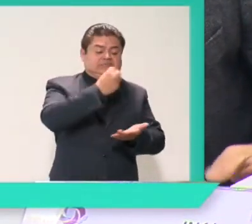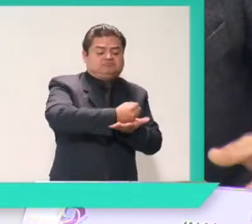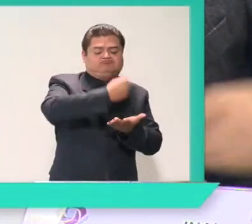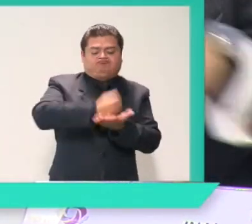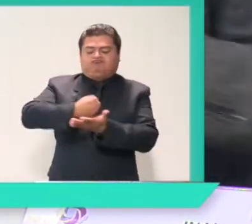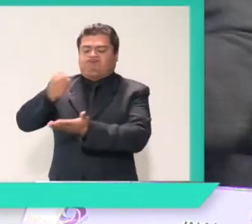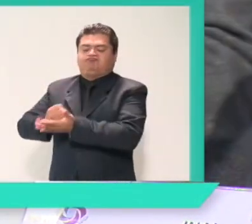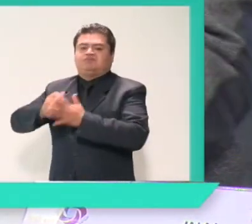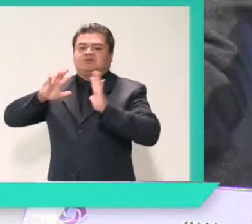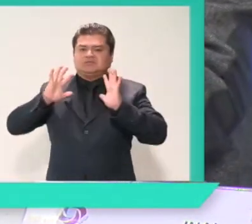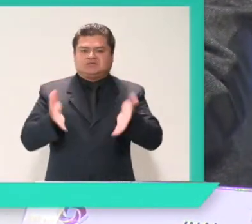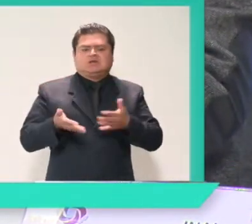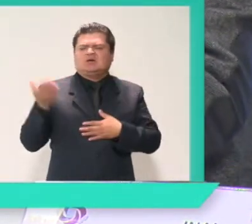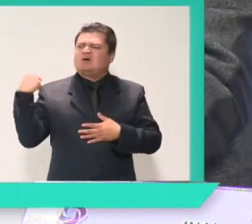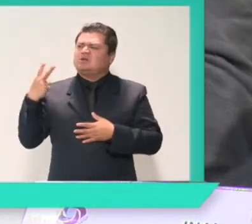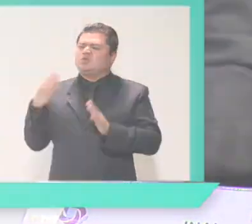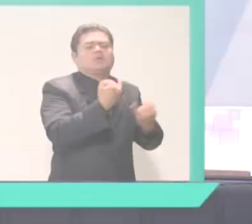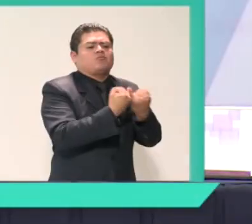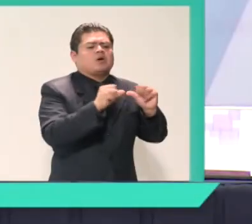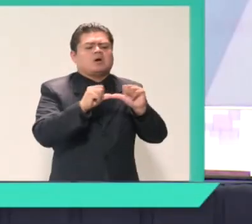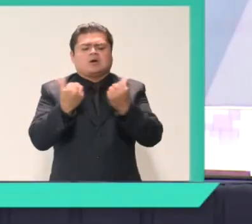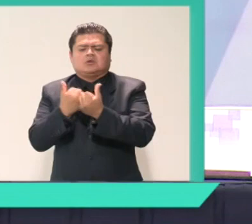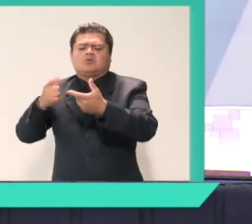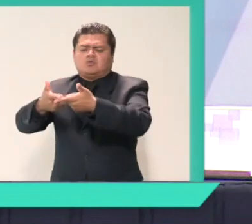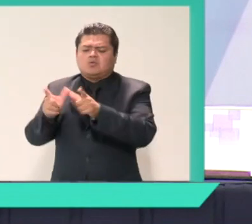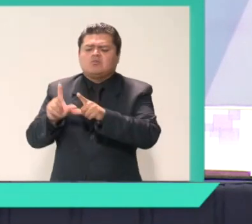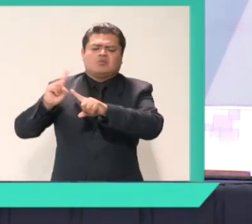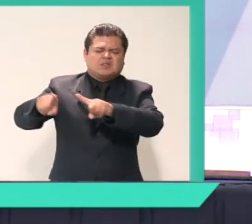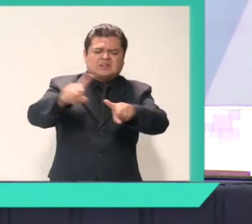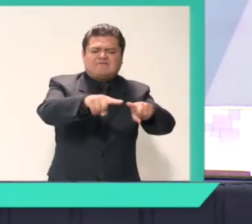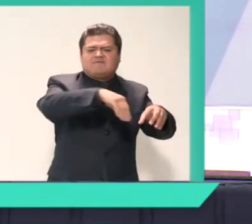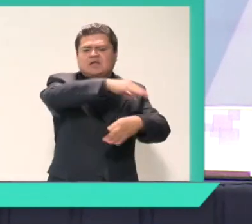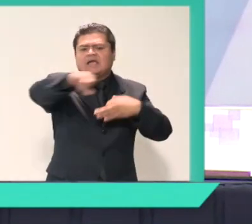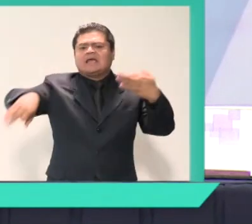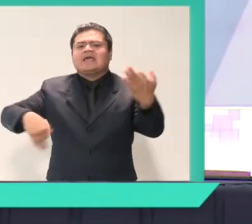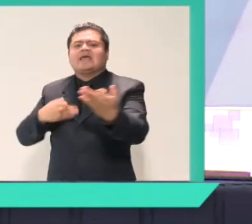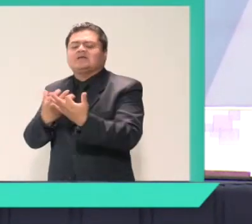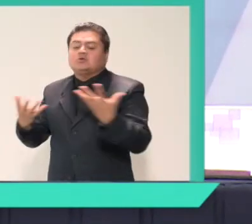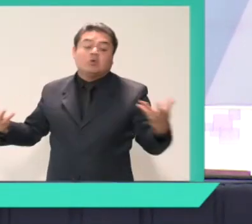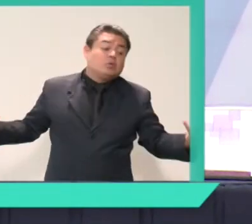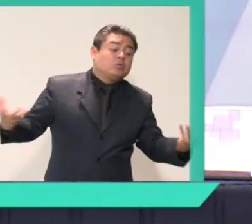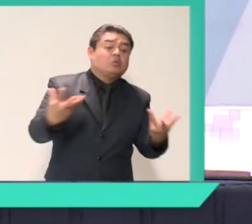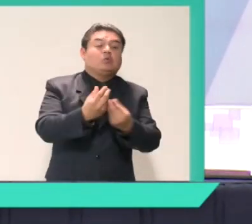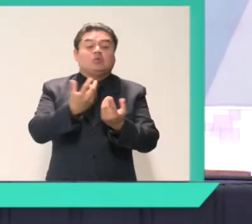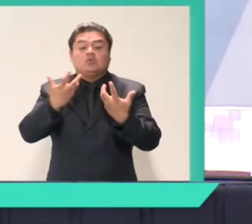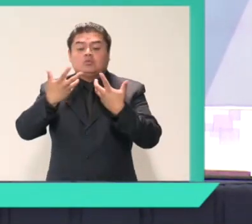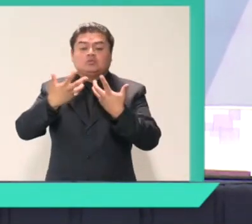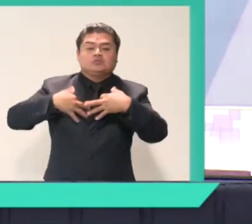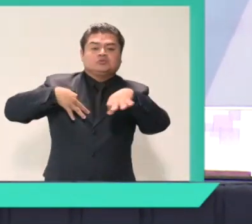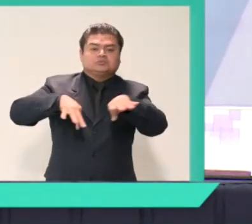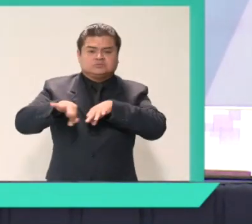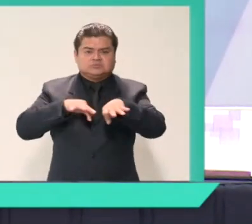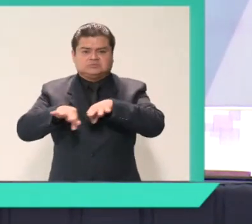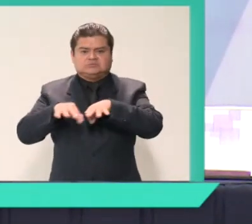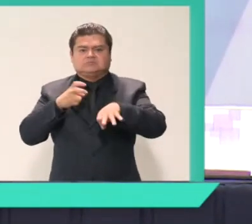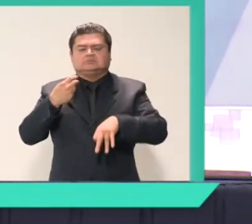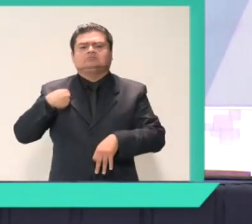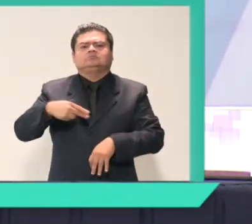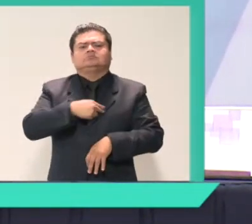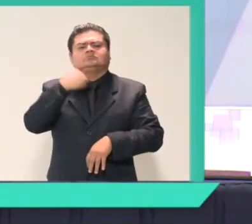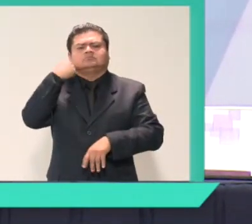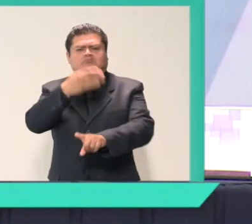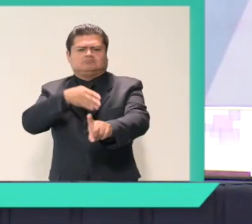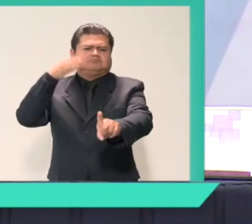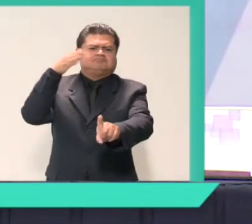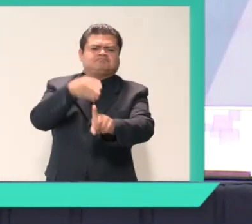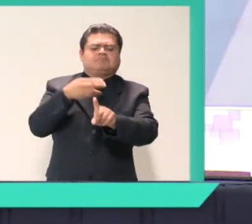Estrategia de Harmonización de la Ley General de Archivos. Como ustedes saben, la Estrategia tiene como objetivo general proporcionar el apoyo técnico y de